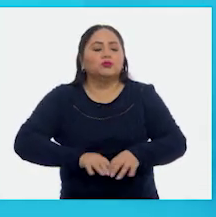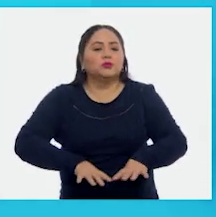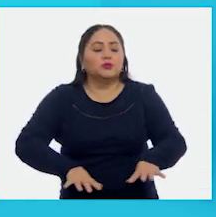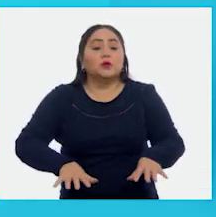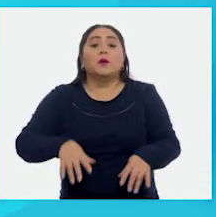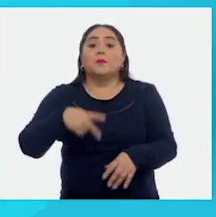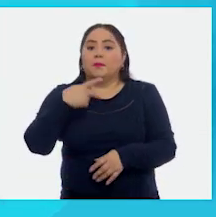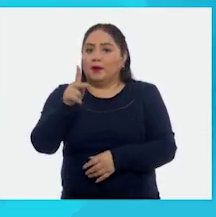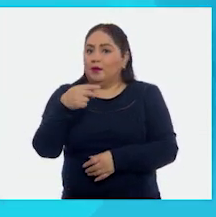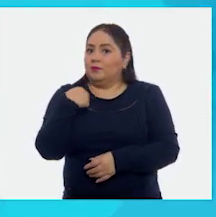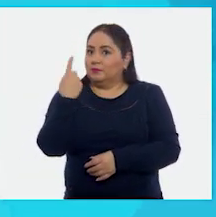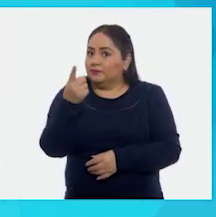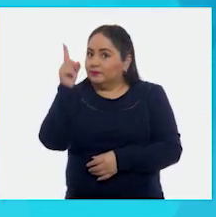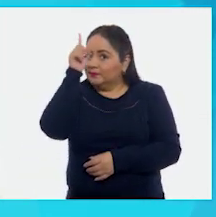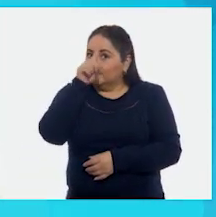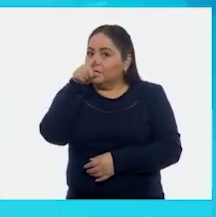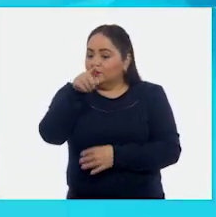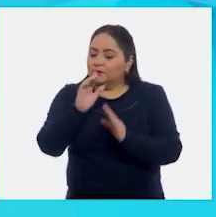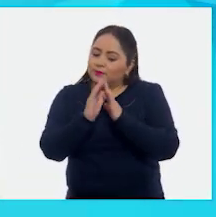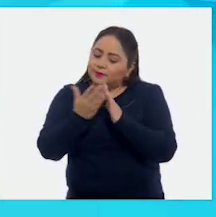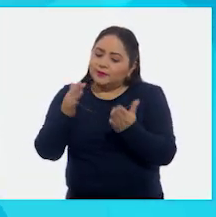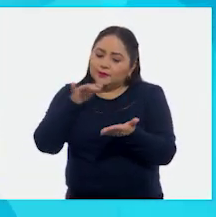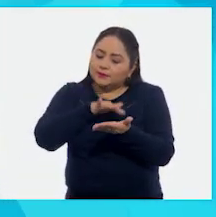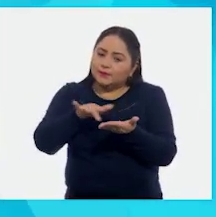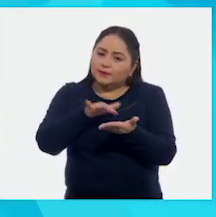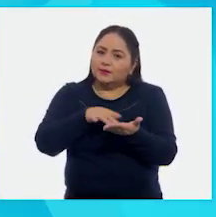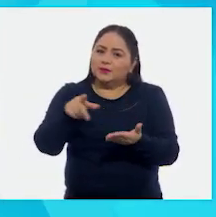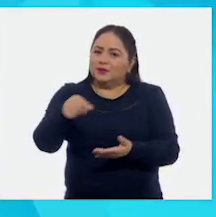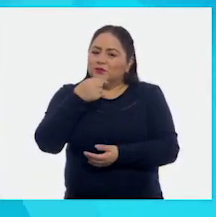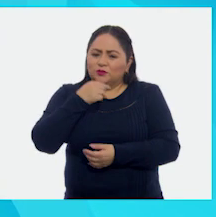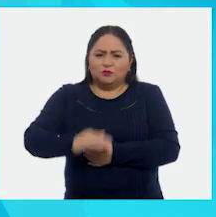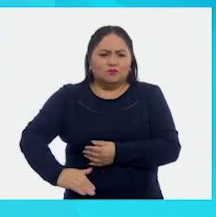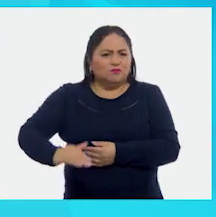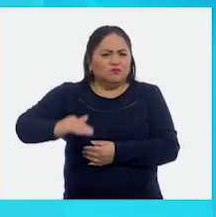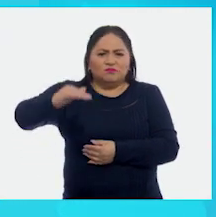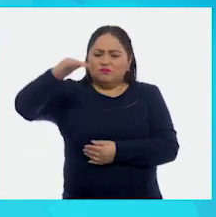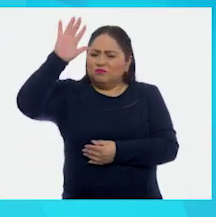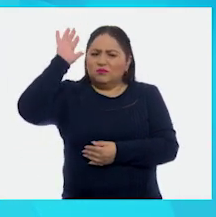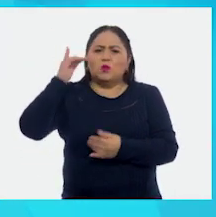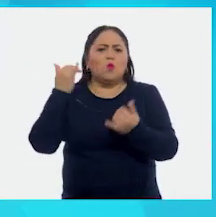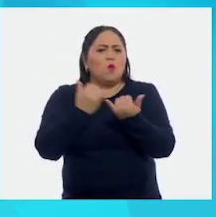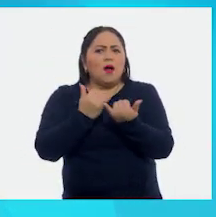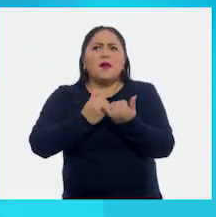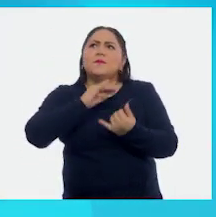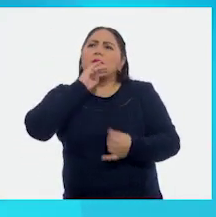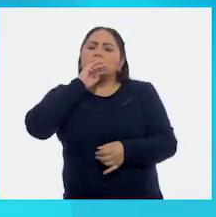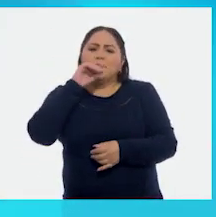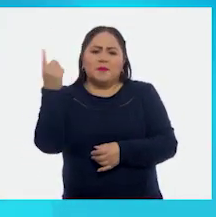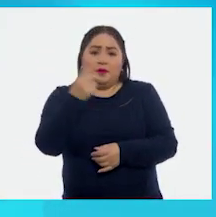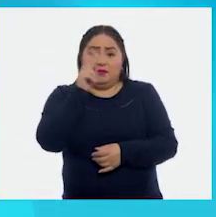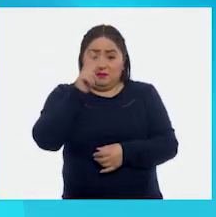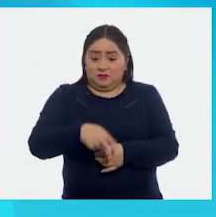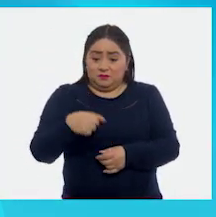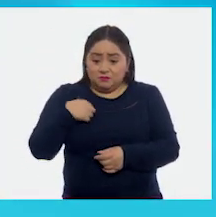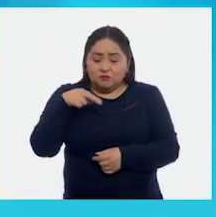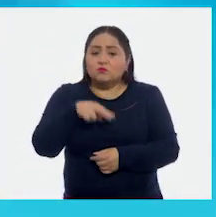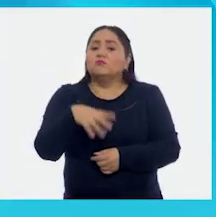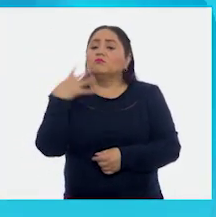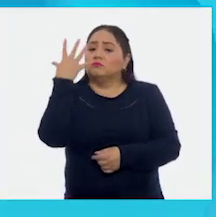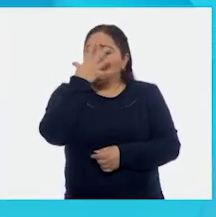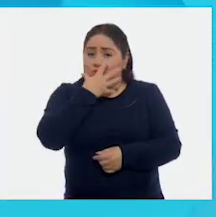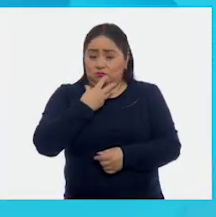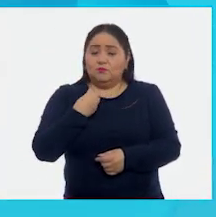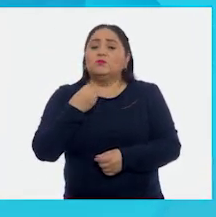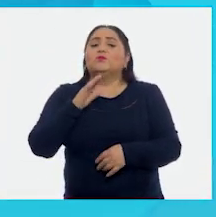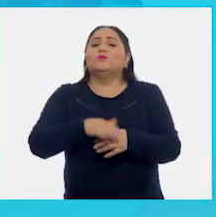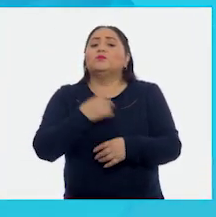Bueno, recomiendo que lean este libro los niños de todas las edades y también las mamás. A mí me pareció muy bonita la